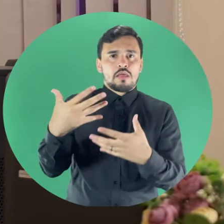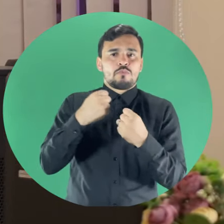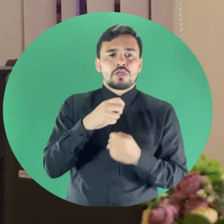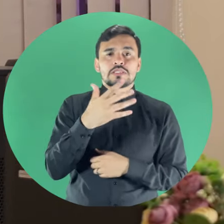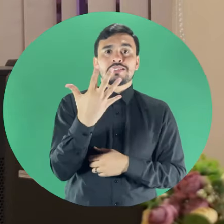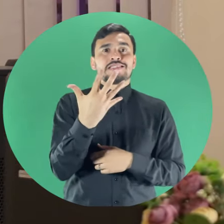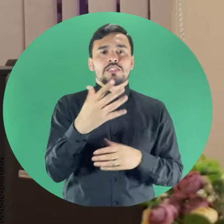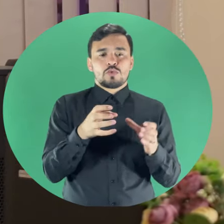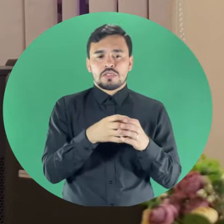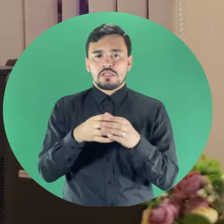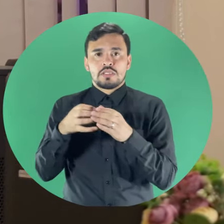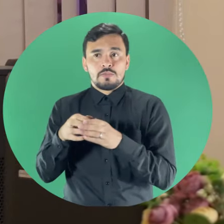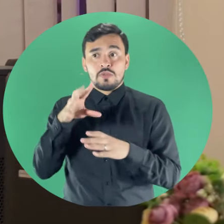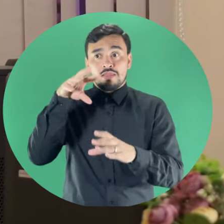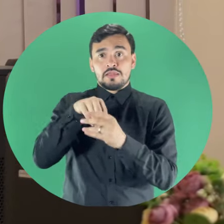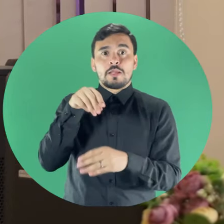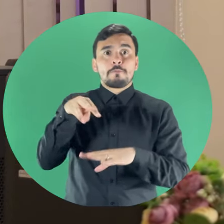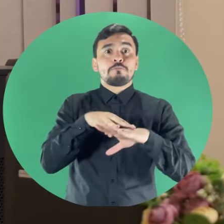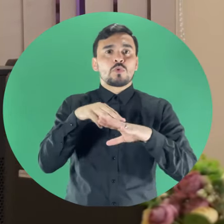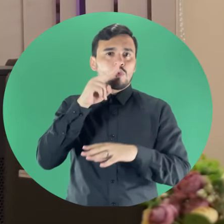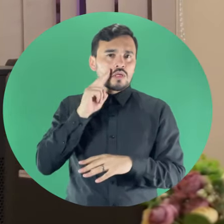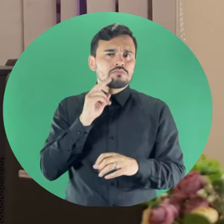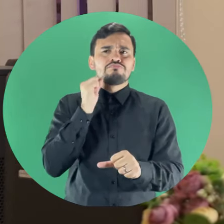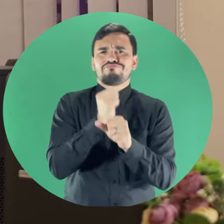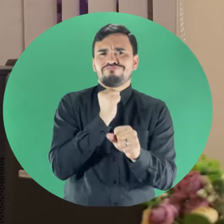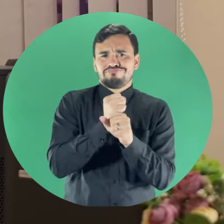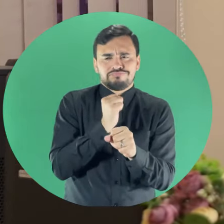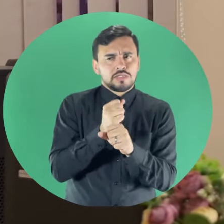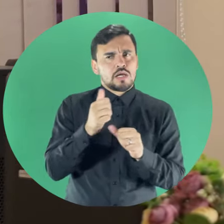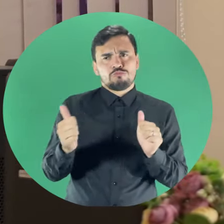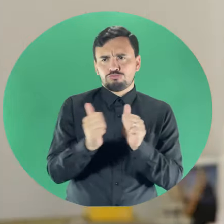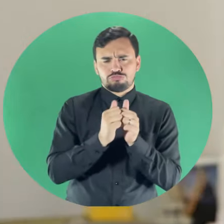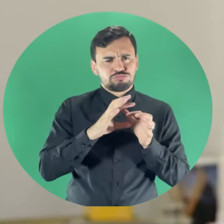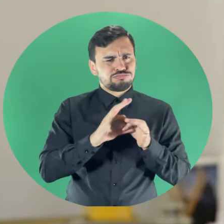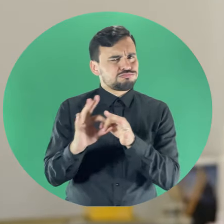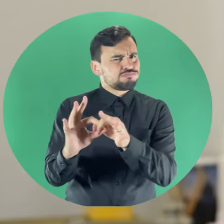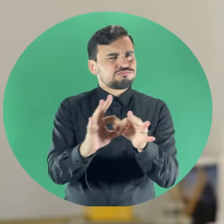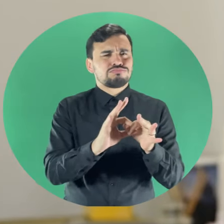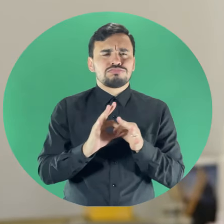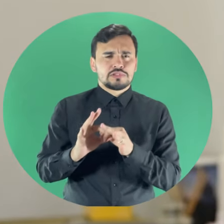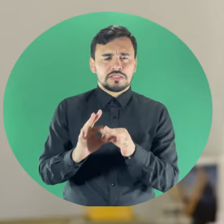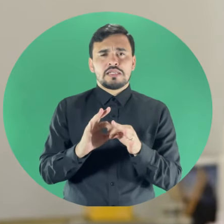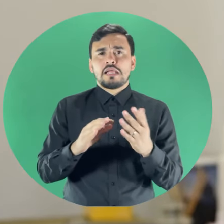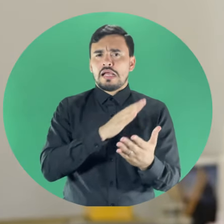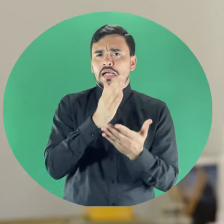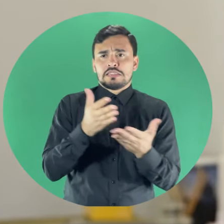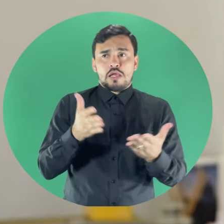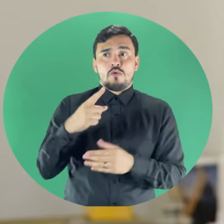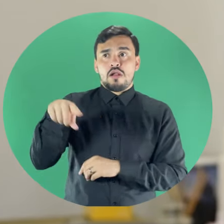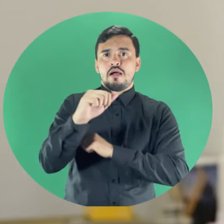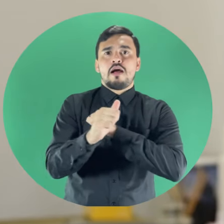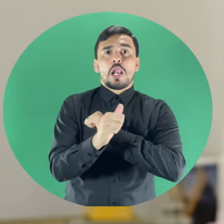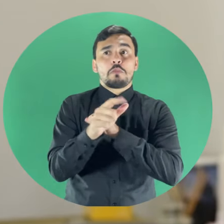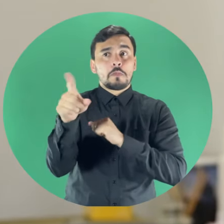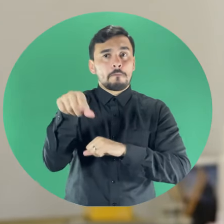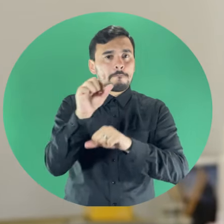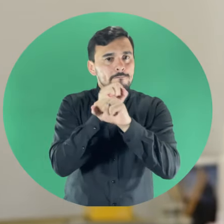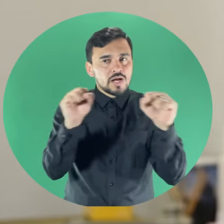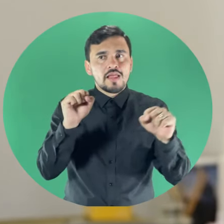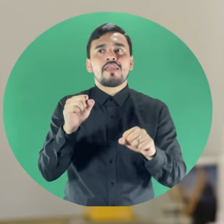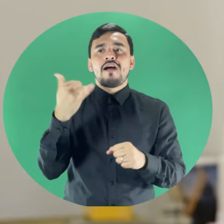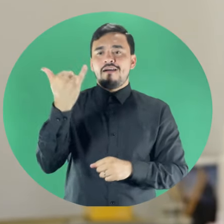cinco equipos que dentro del Ministerio de Educación estuvieron trabajando en forma sostenida. Hasta ahora los estudiantes puedan tener